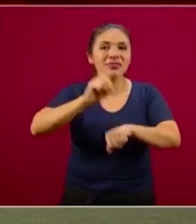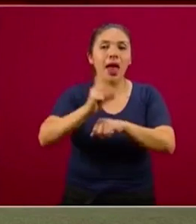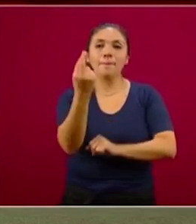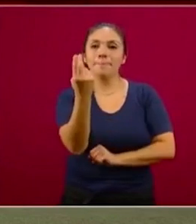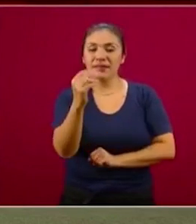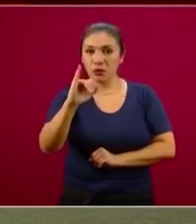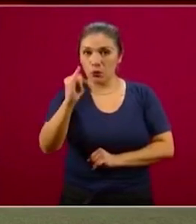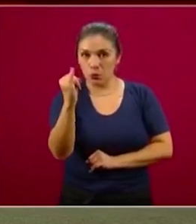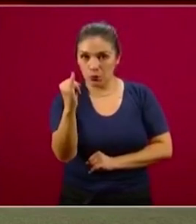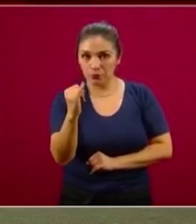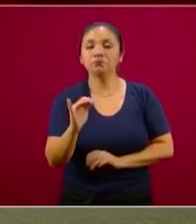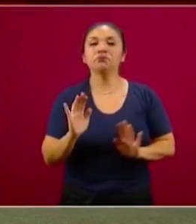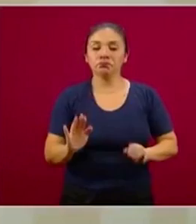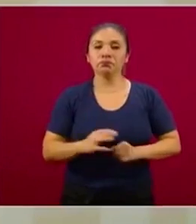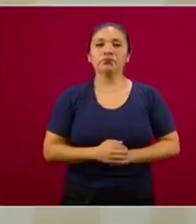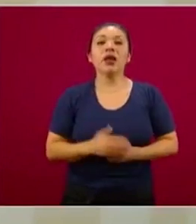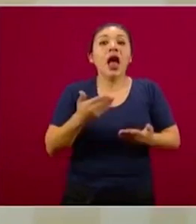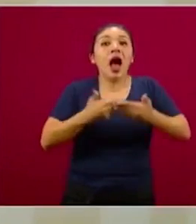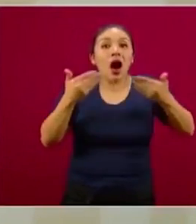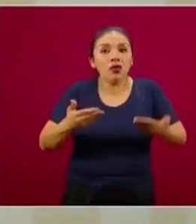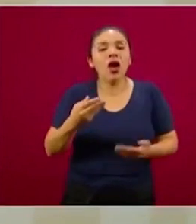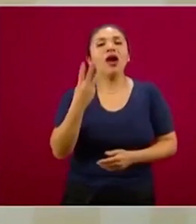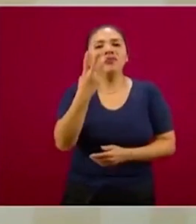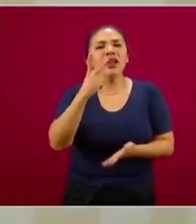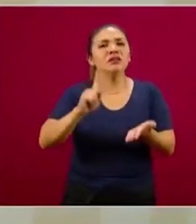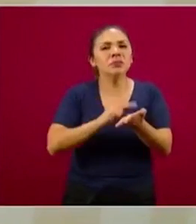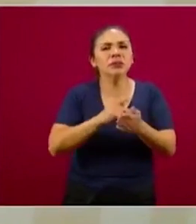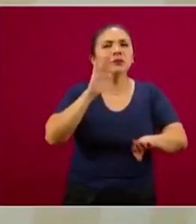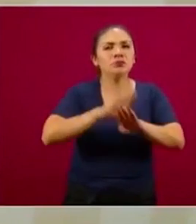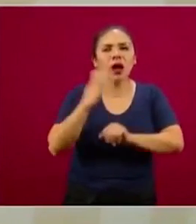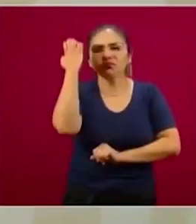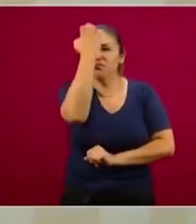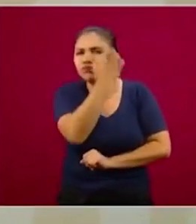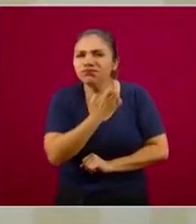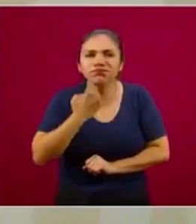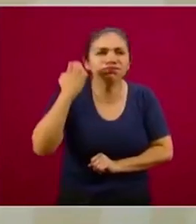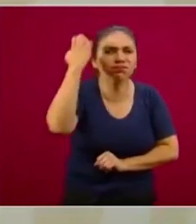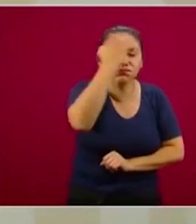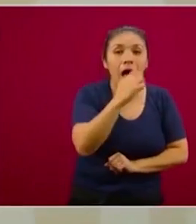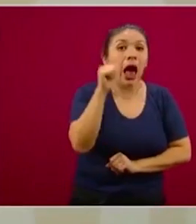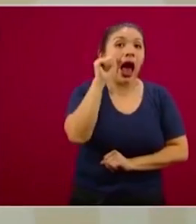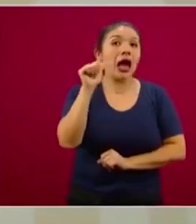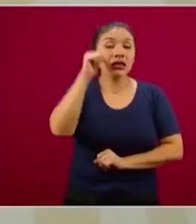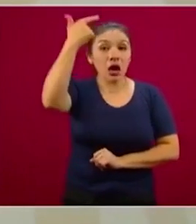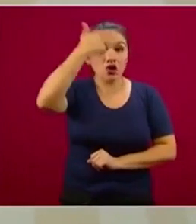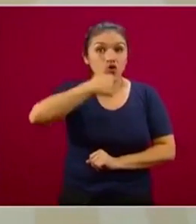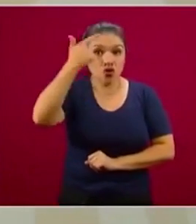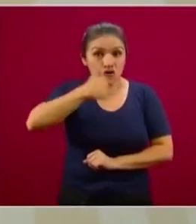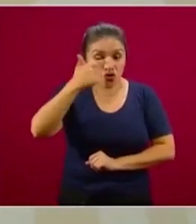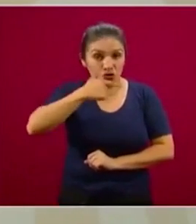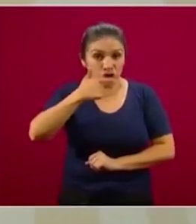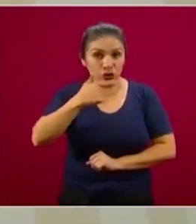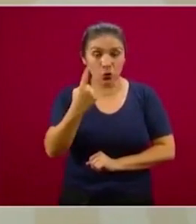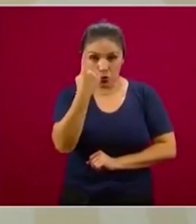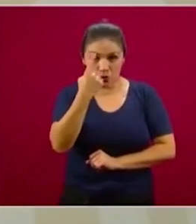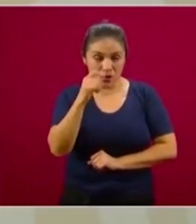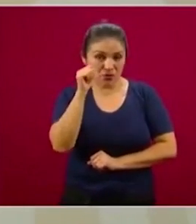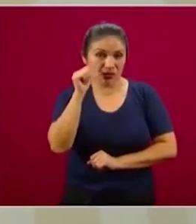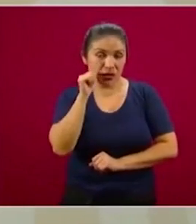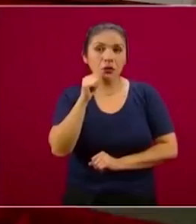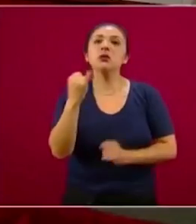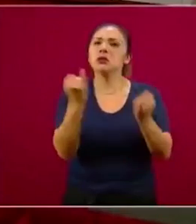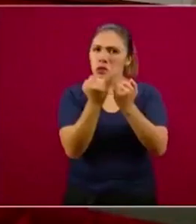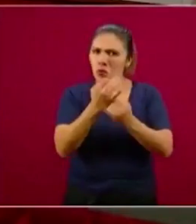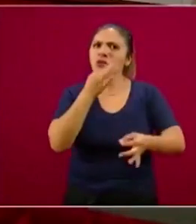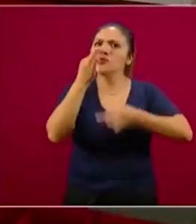junio. Hemos tenido tres nuevas rondas de actualización de la predicción, la más reciente ayer por la noche, y también dan buenas